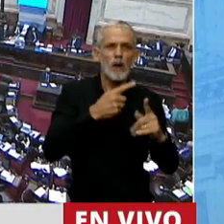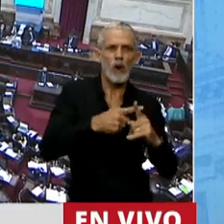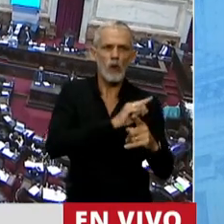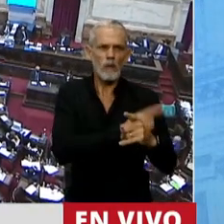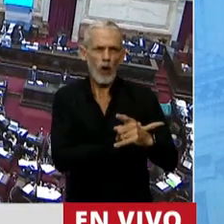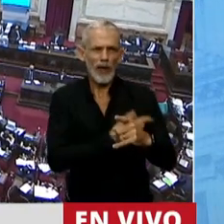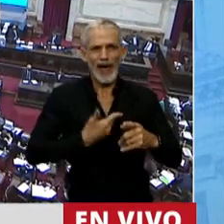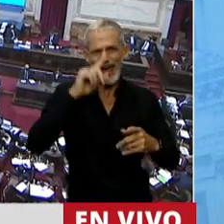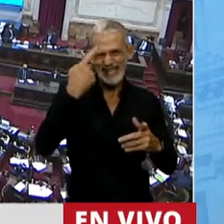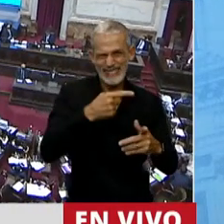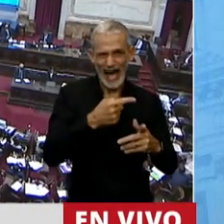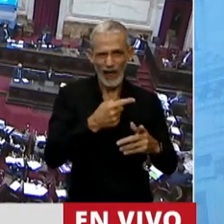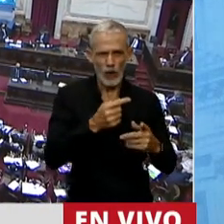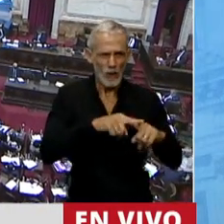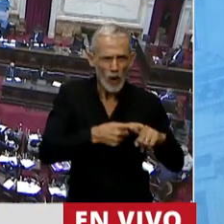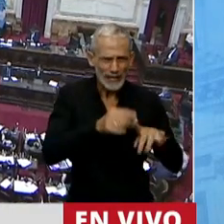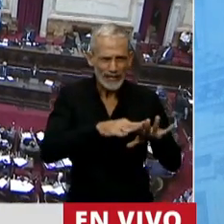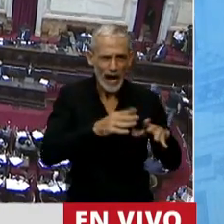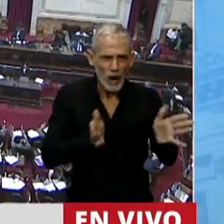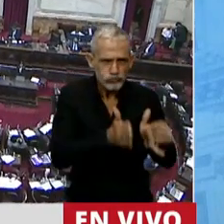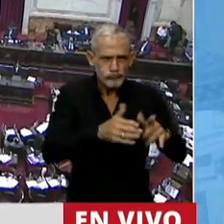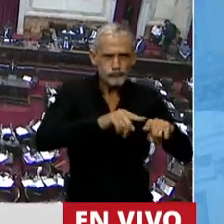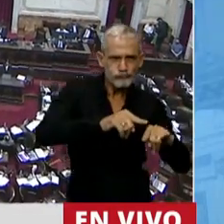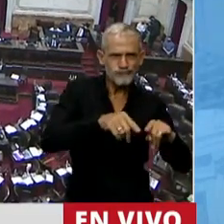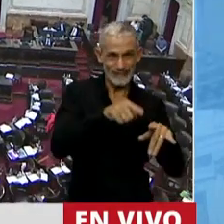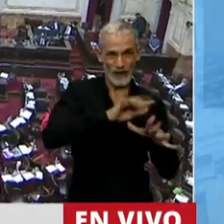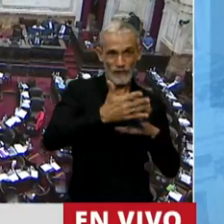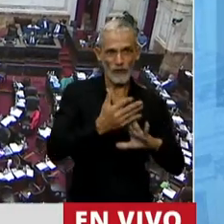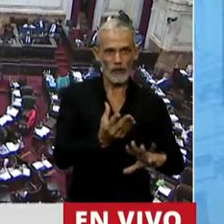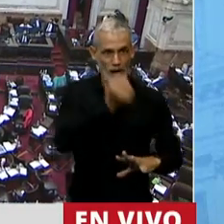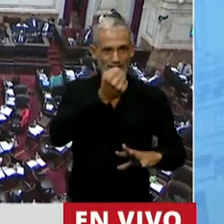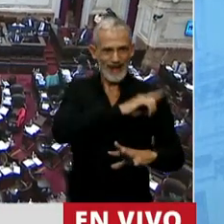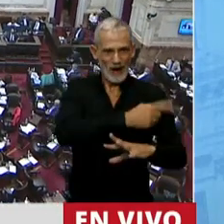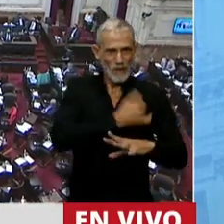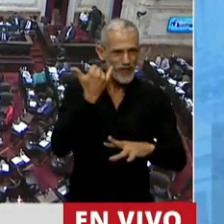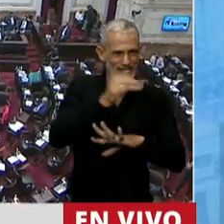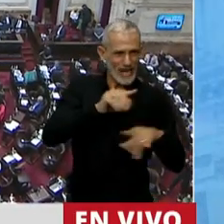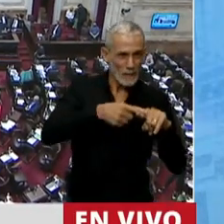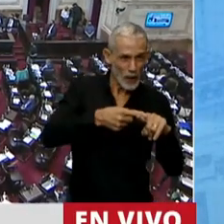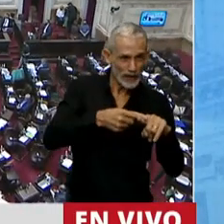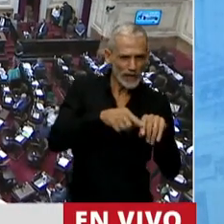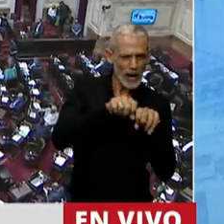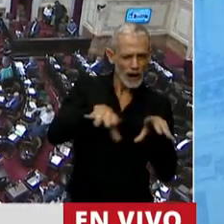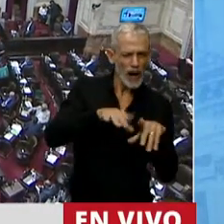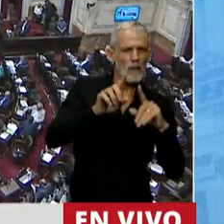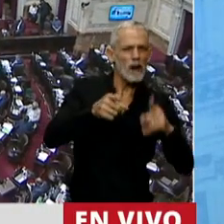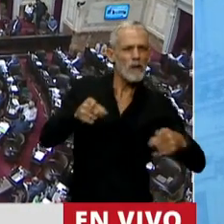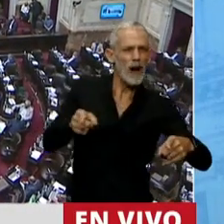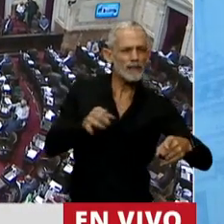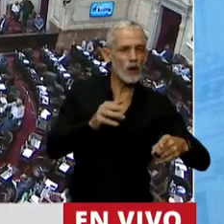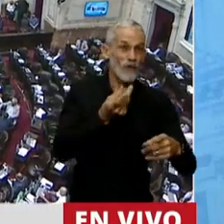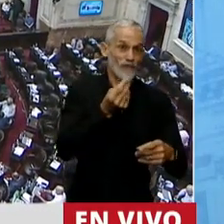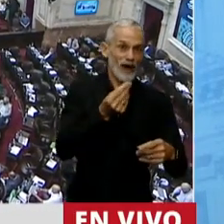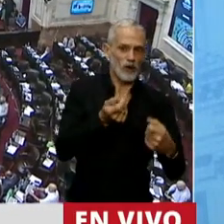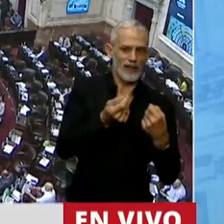para desde ahí imponer de alguna manera a los individuos determinados valores o